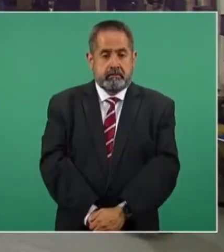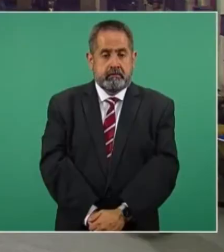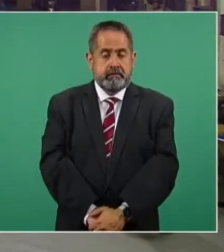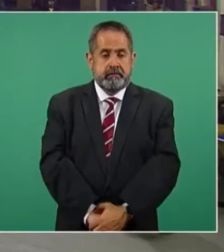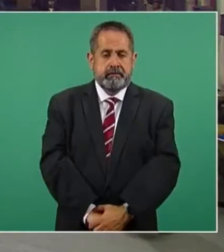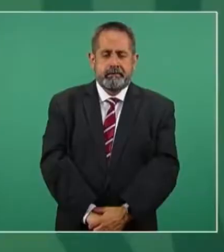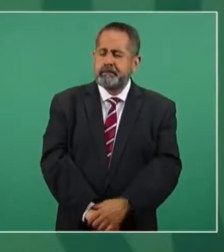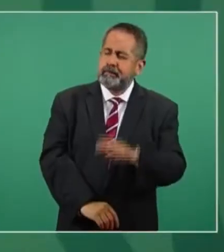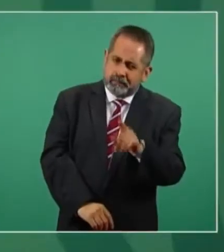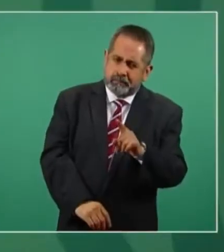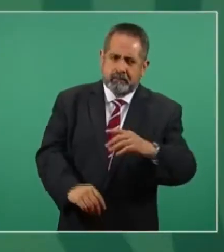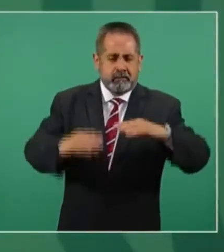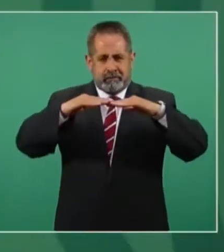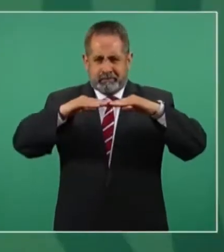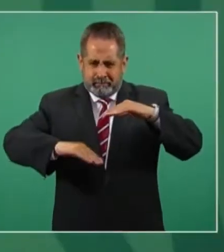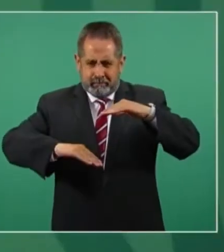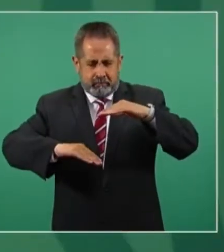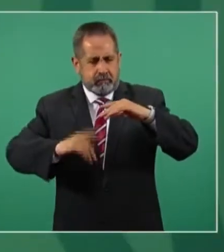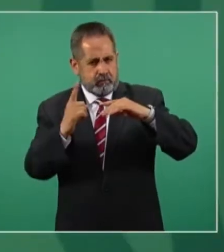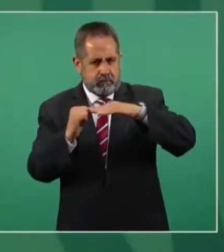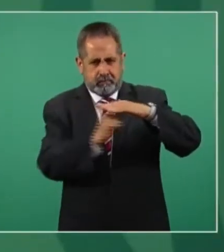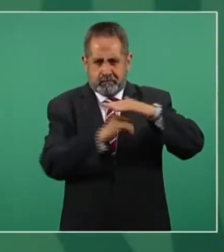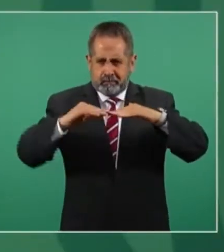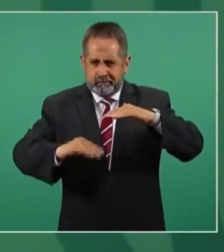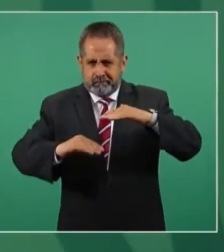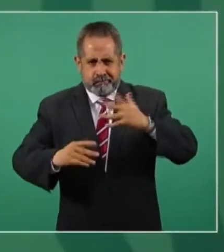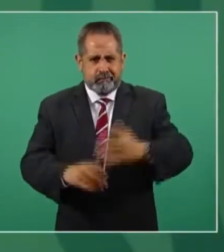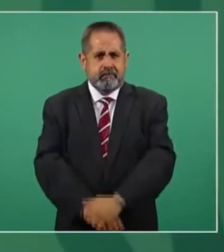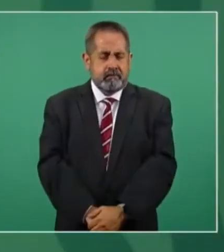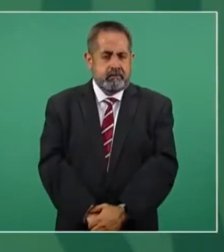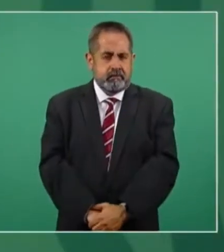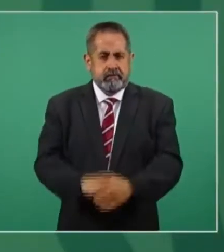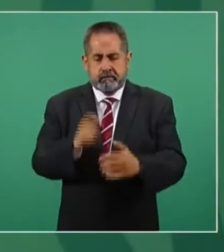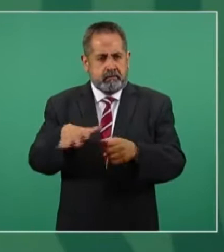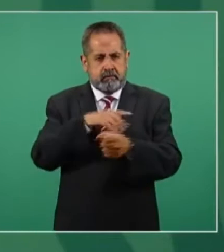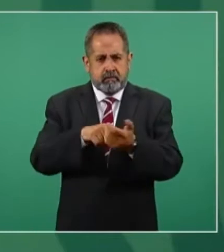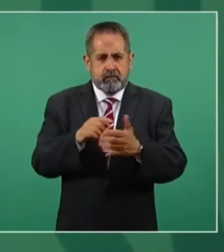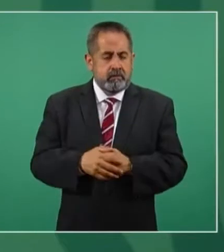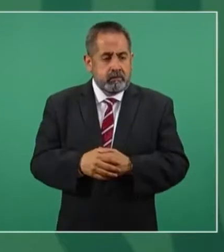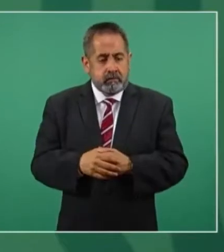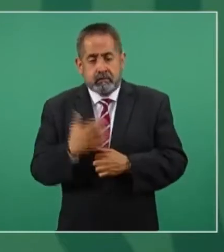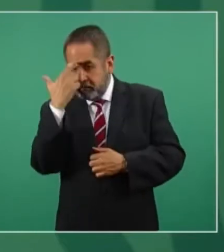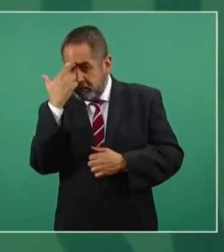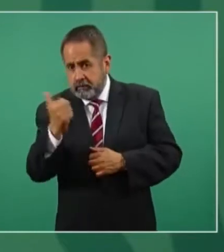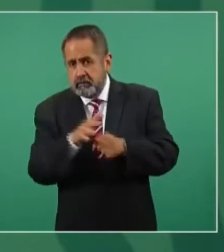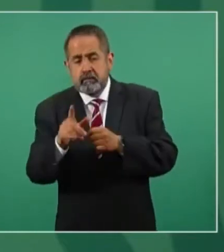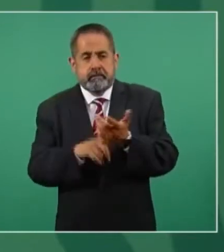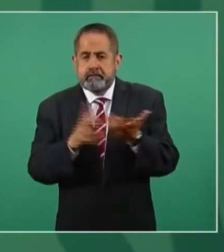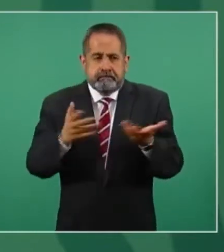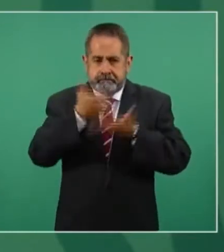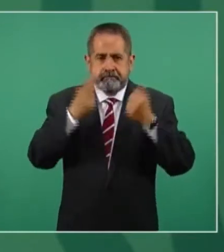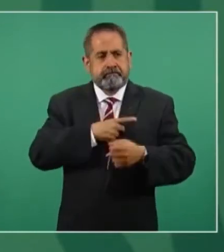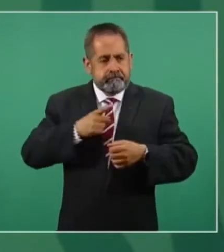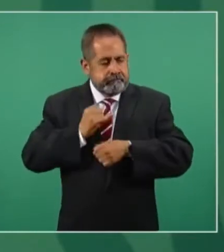Lo que ocurrió fue una caída de una trave en esta zona. Las causas de la caída de esta trave, pues tenemos